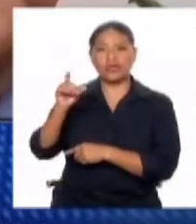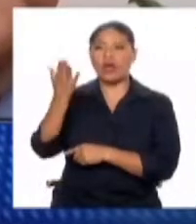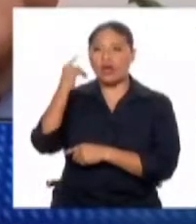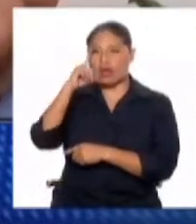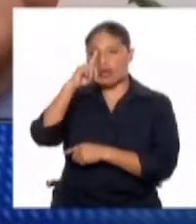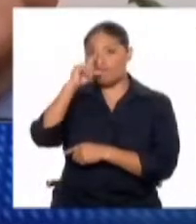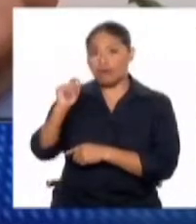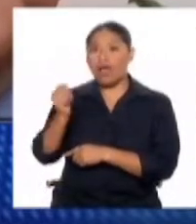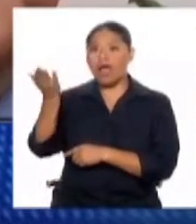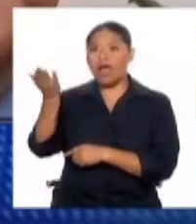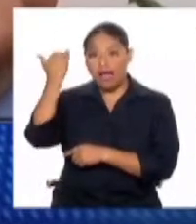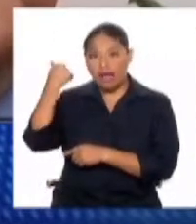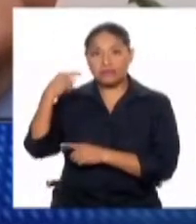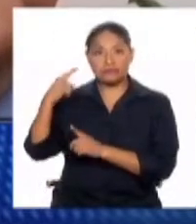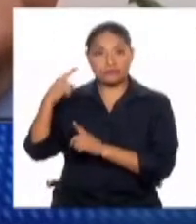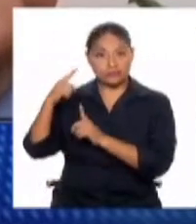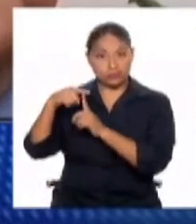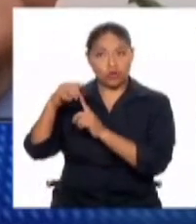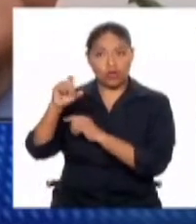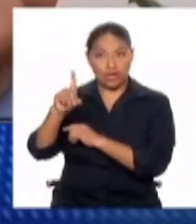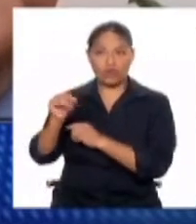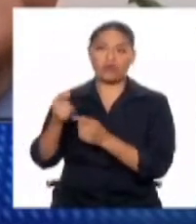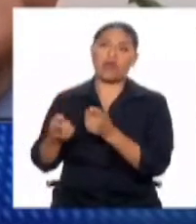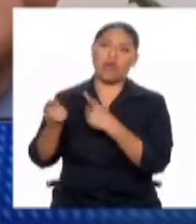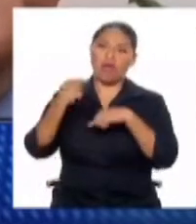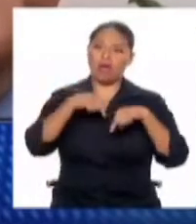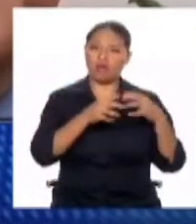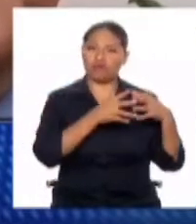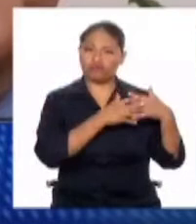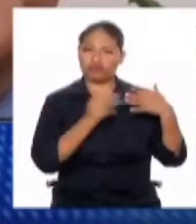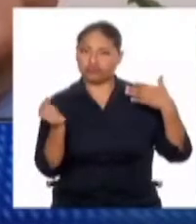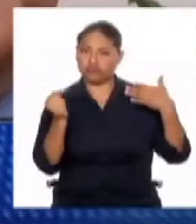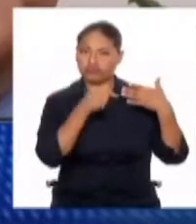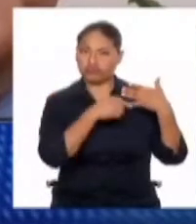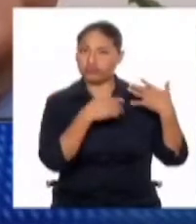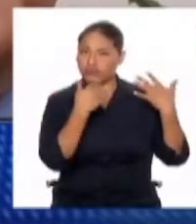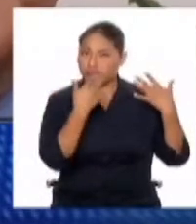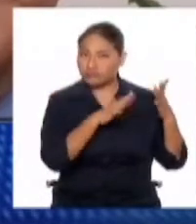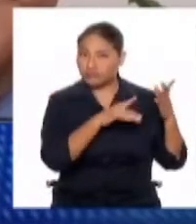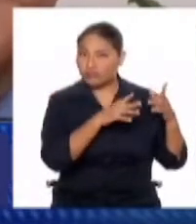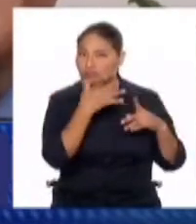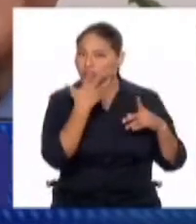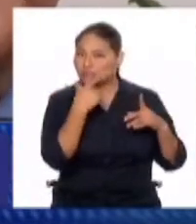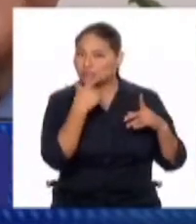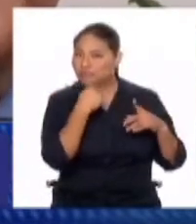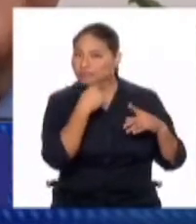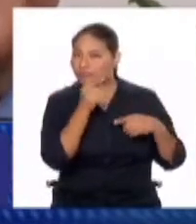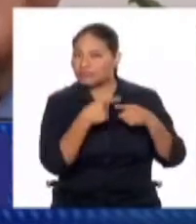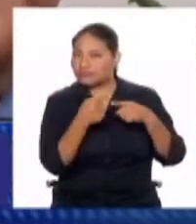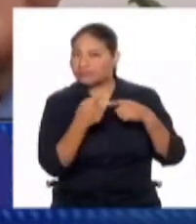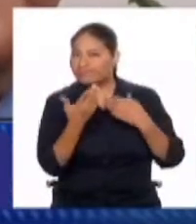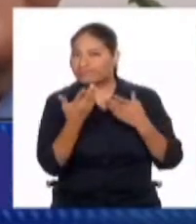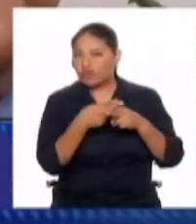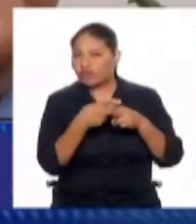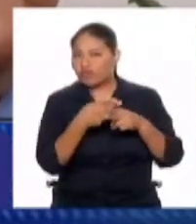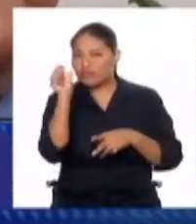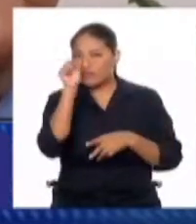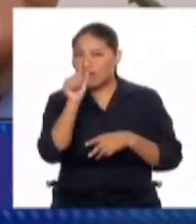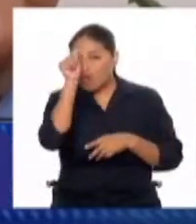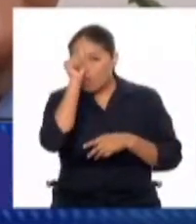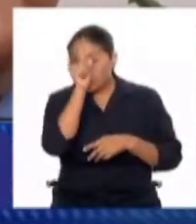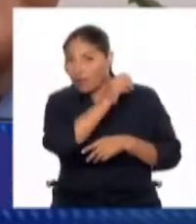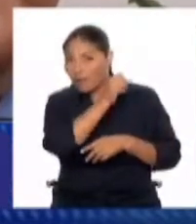está empezando con toda la velocidad del caso, parece ser que ya este fin de semana estará en el Perú. ¿Por qué delitos se le va a